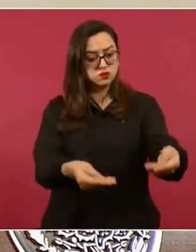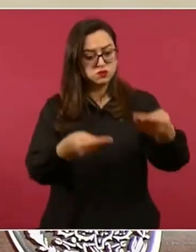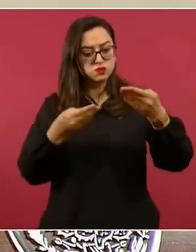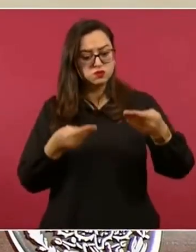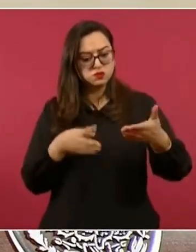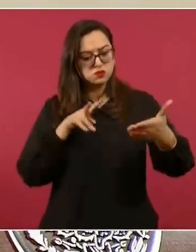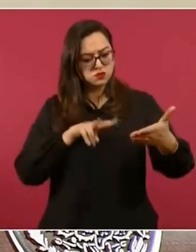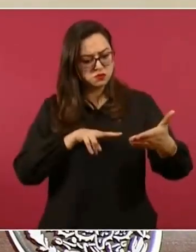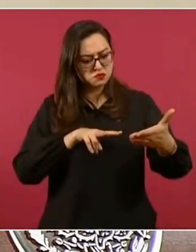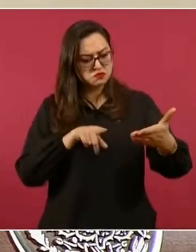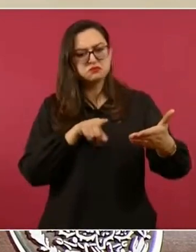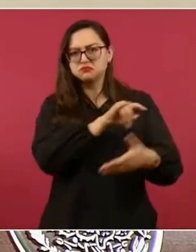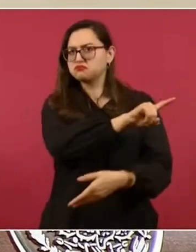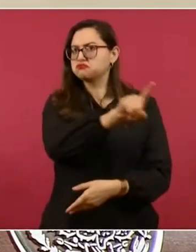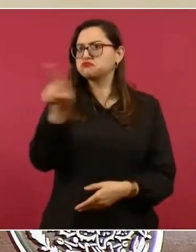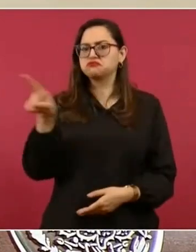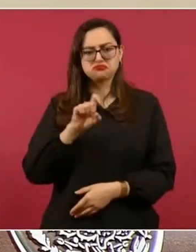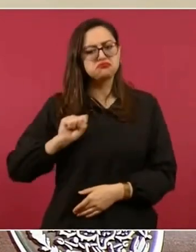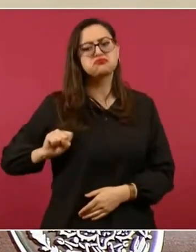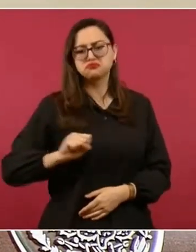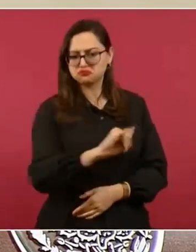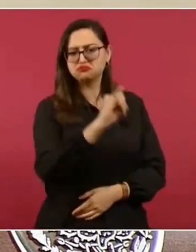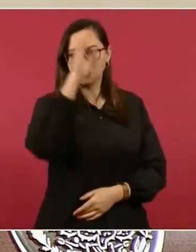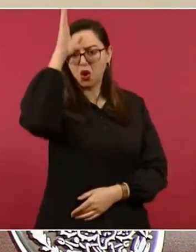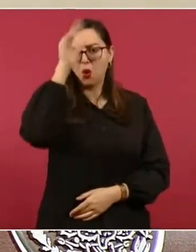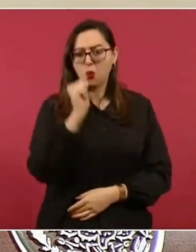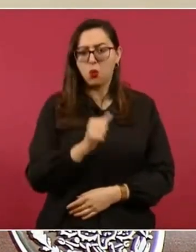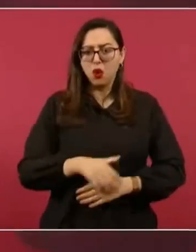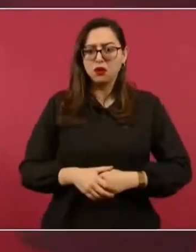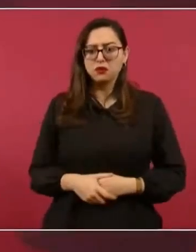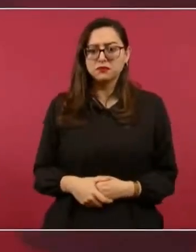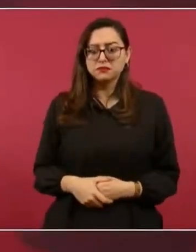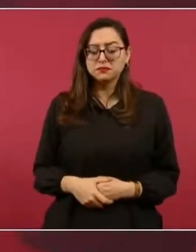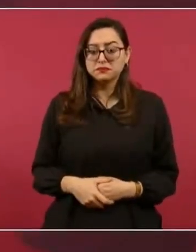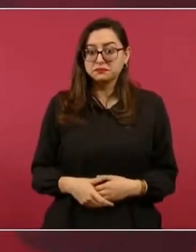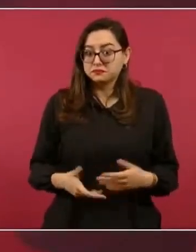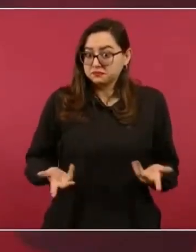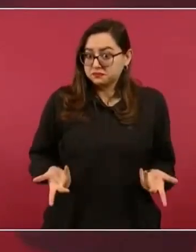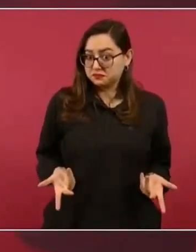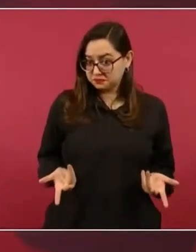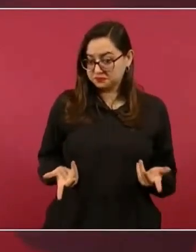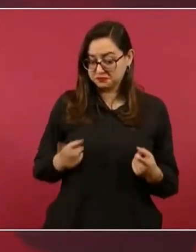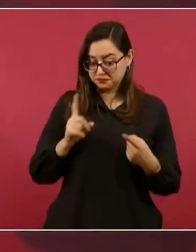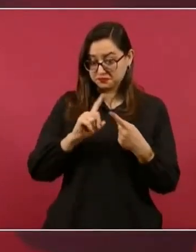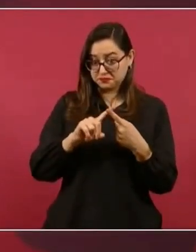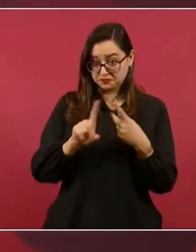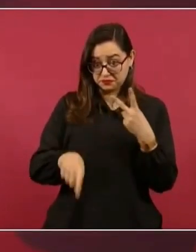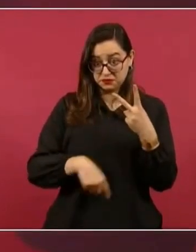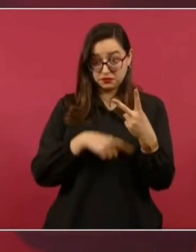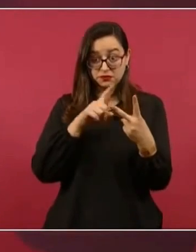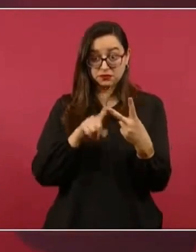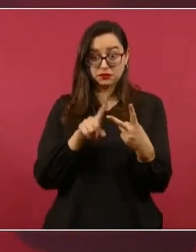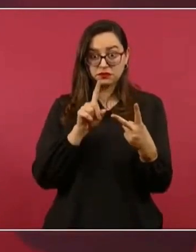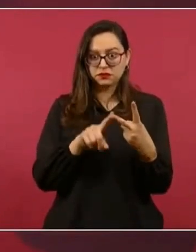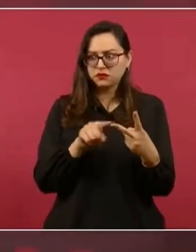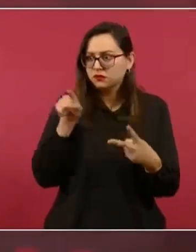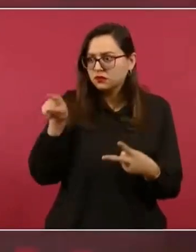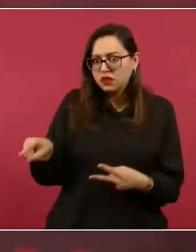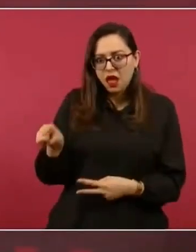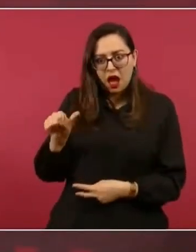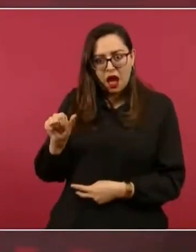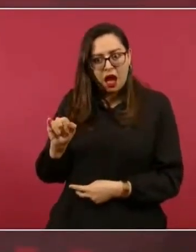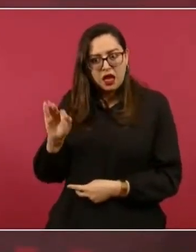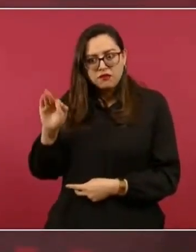ofreciendo su apoyo. Y tampoco es cierto de que no